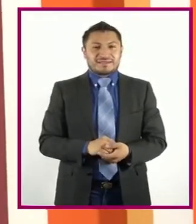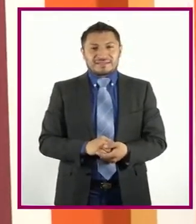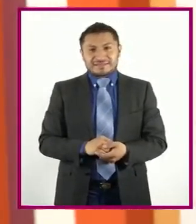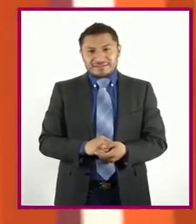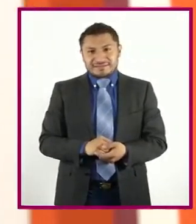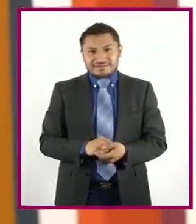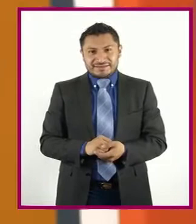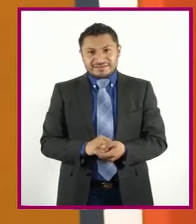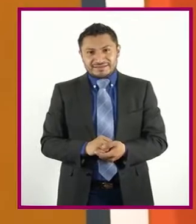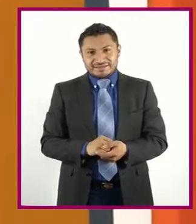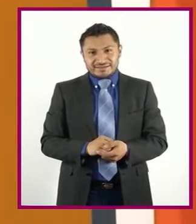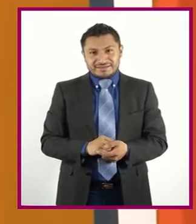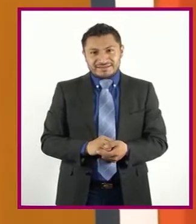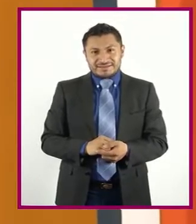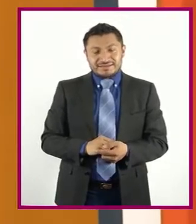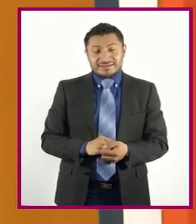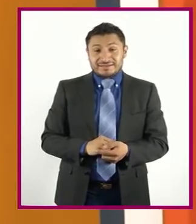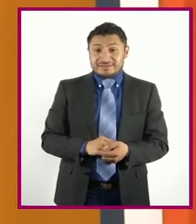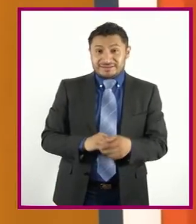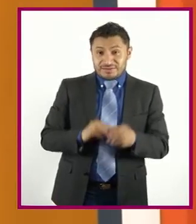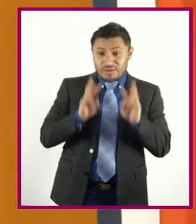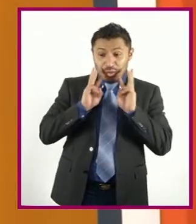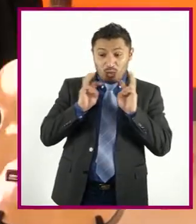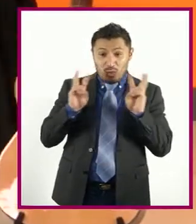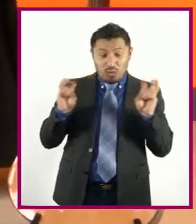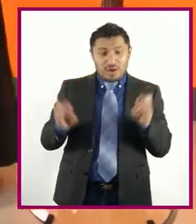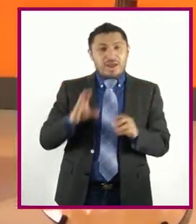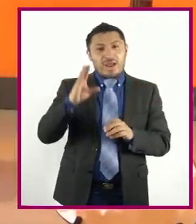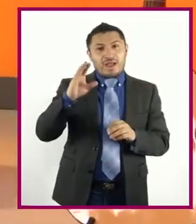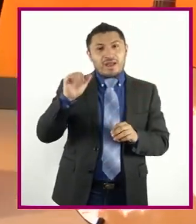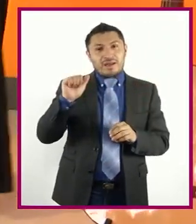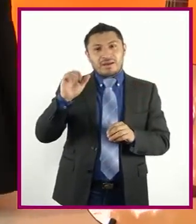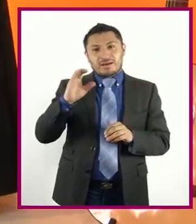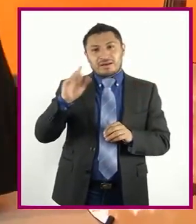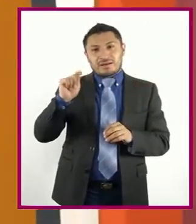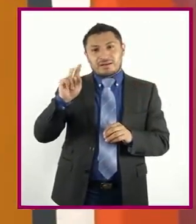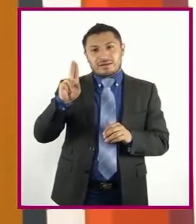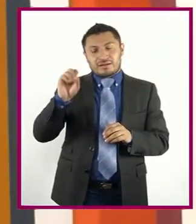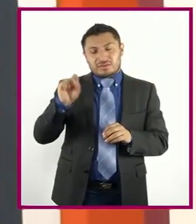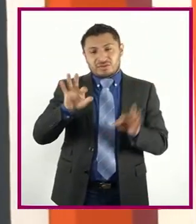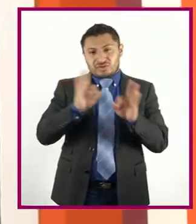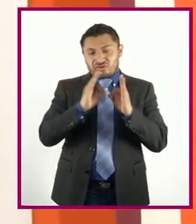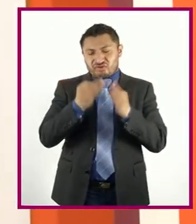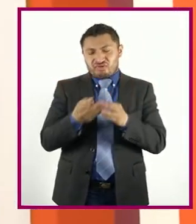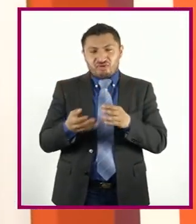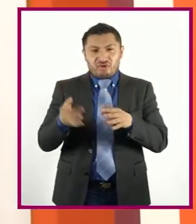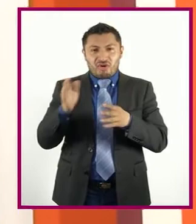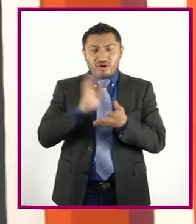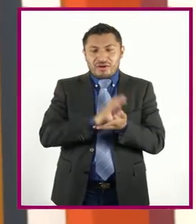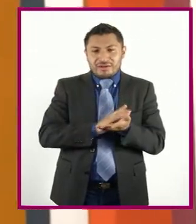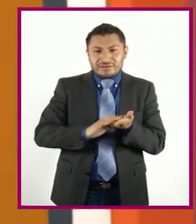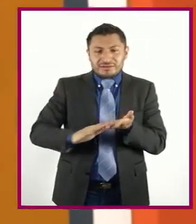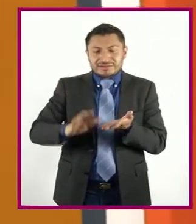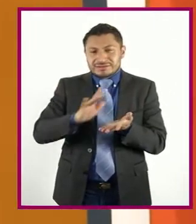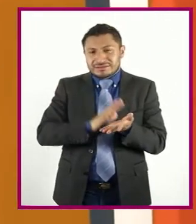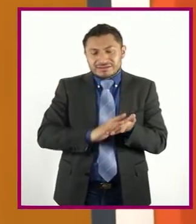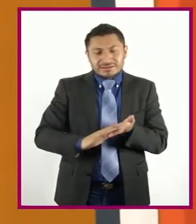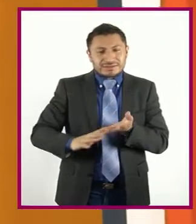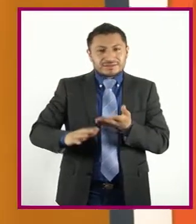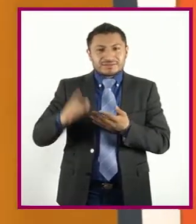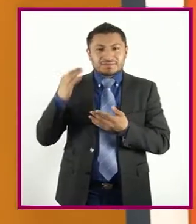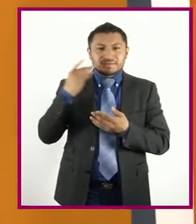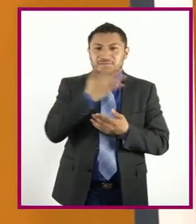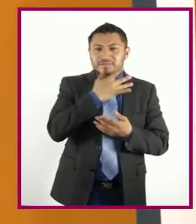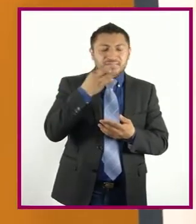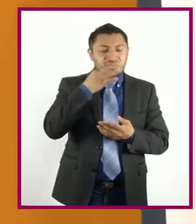Aquí Y el cactus Con su forma Su textura Su color Su sabor Y su